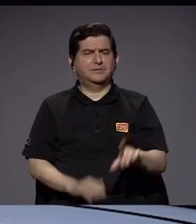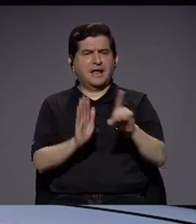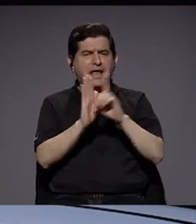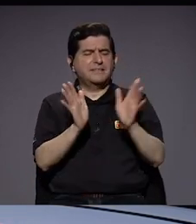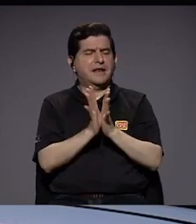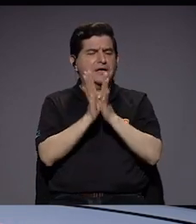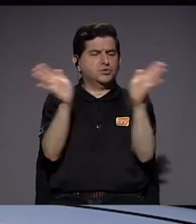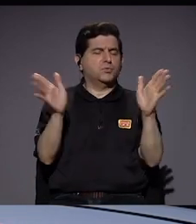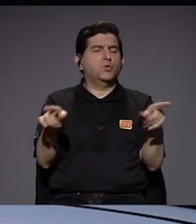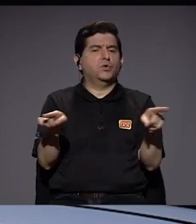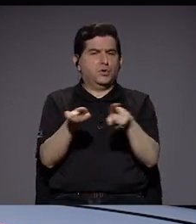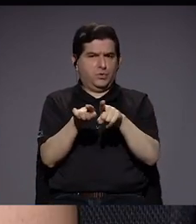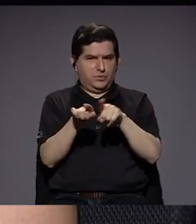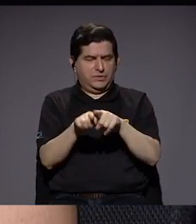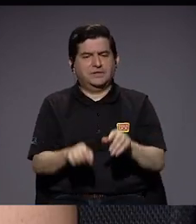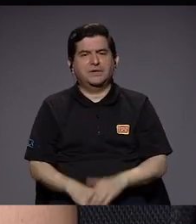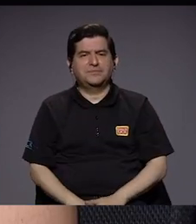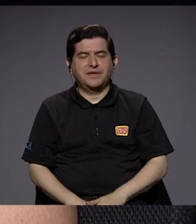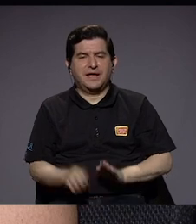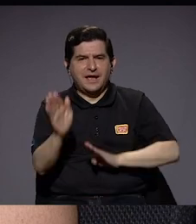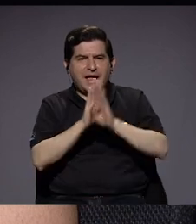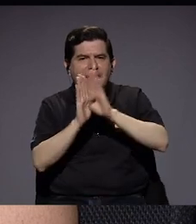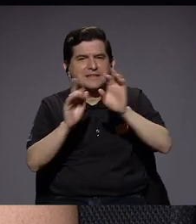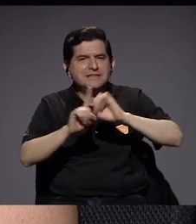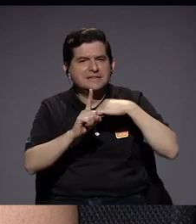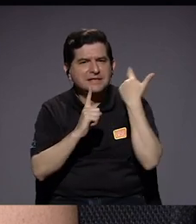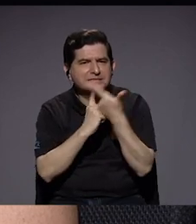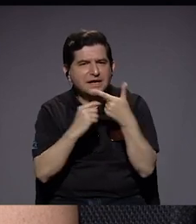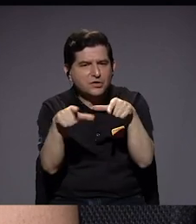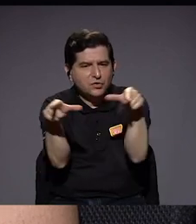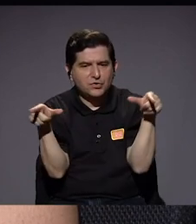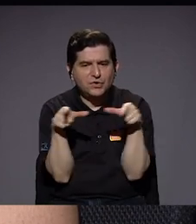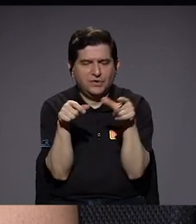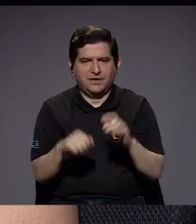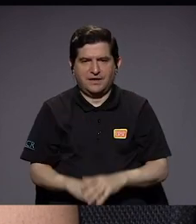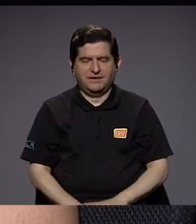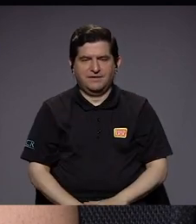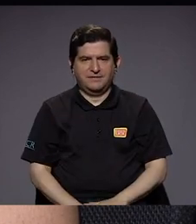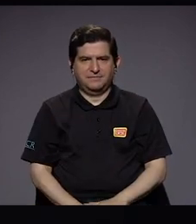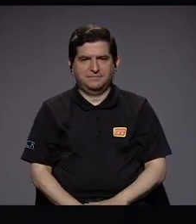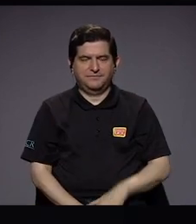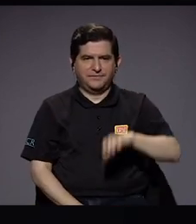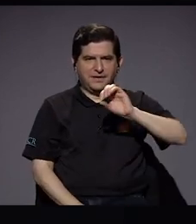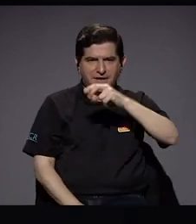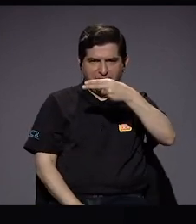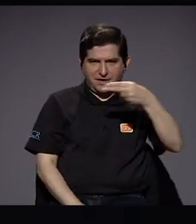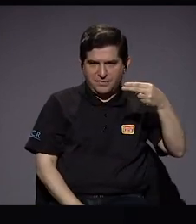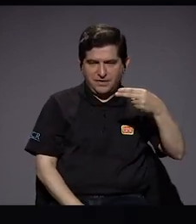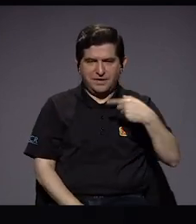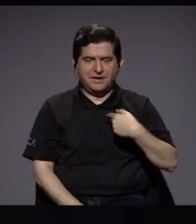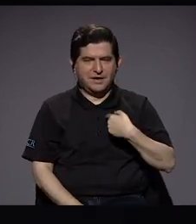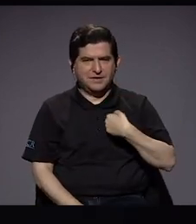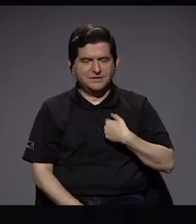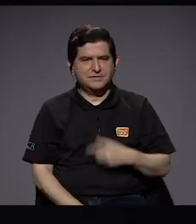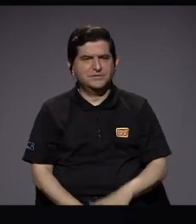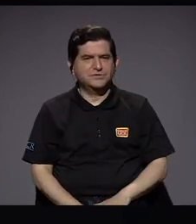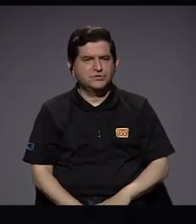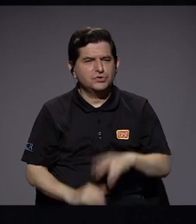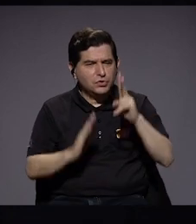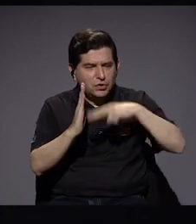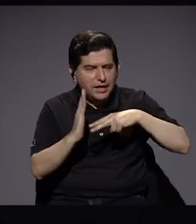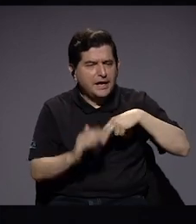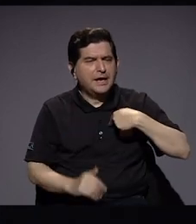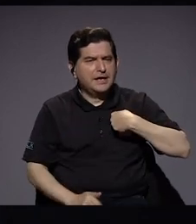derecho público y además en desarrollo social local. Doña Carolina, un día de estos le di esto y me